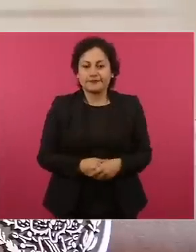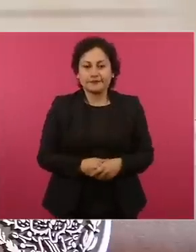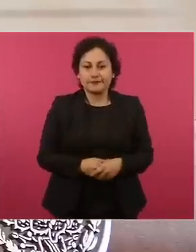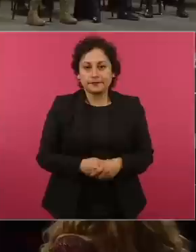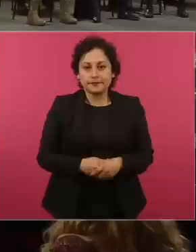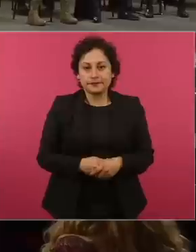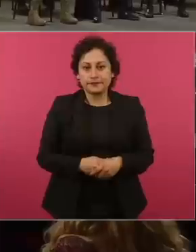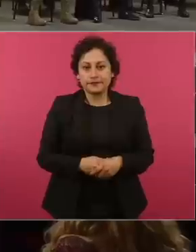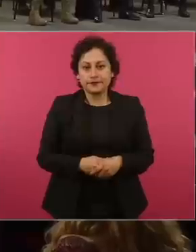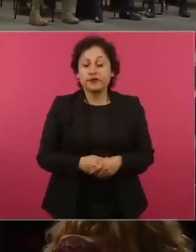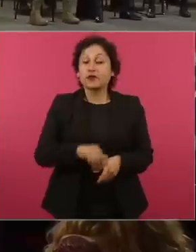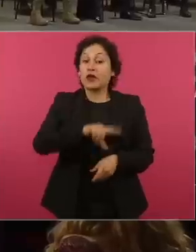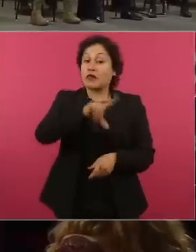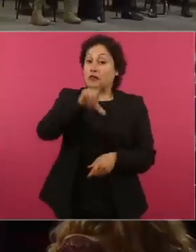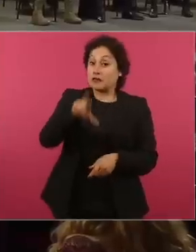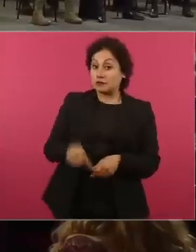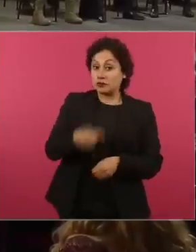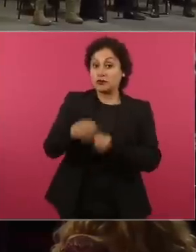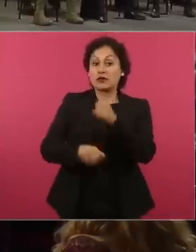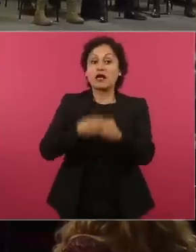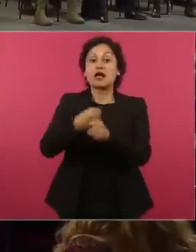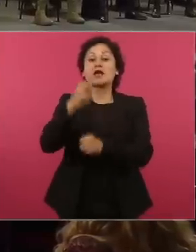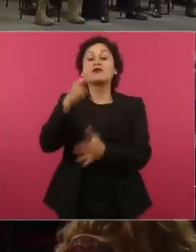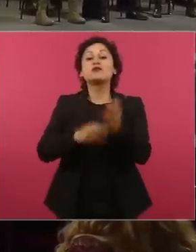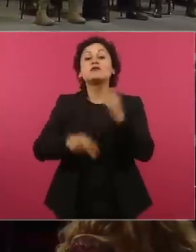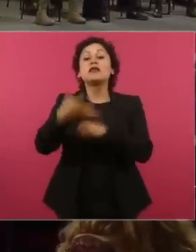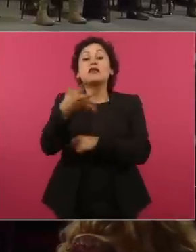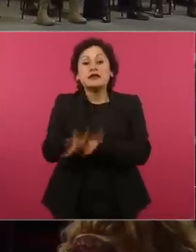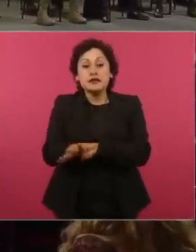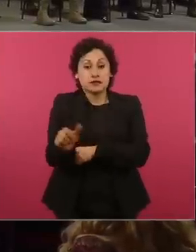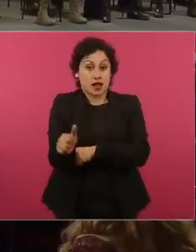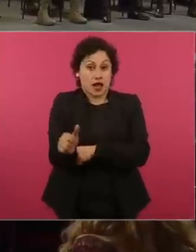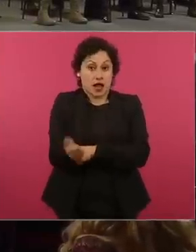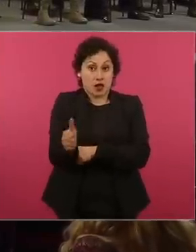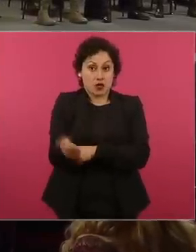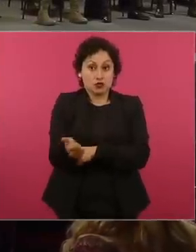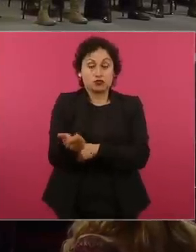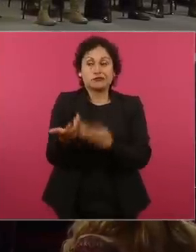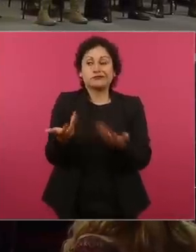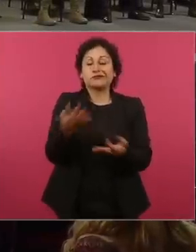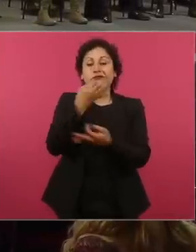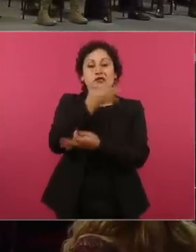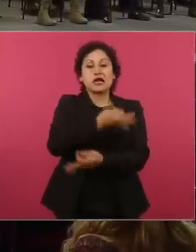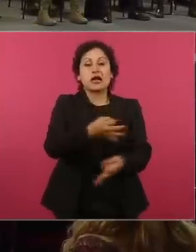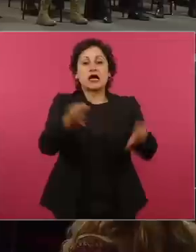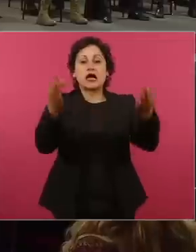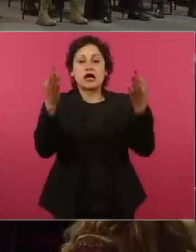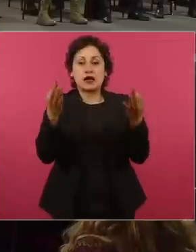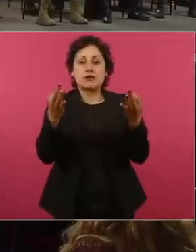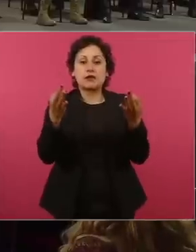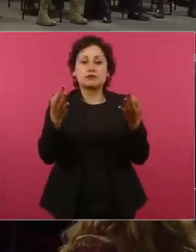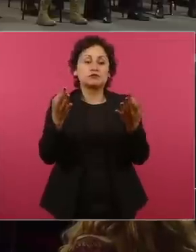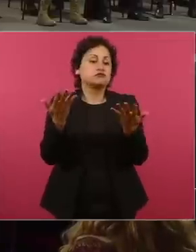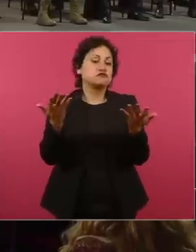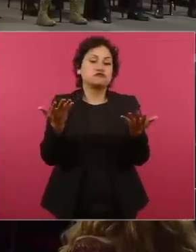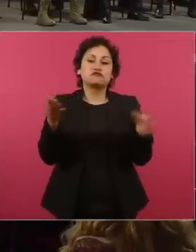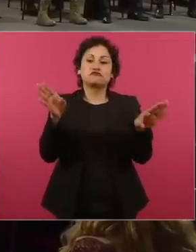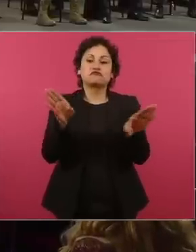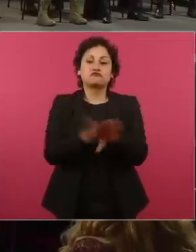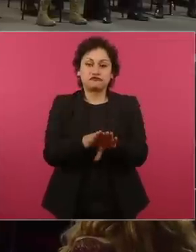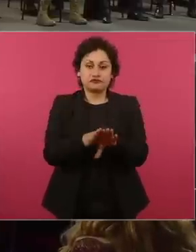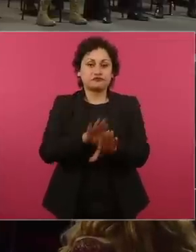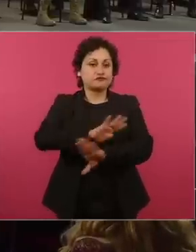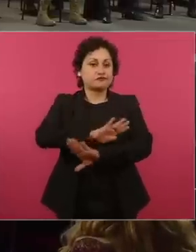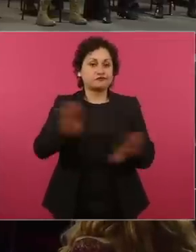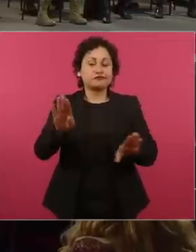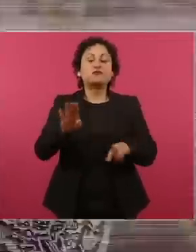En agosto de 2010, se anunció la suspensión indefinida de la venta de boletos y el 28